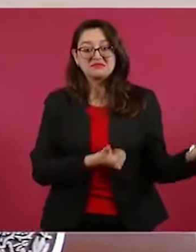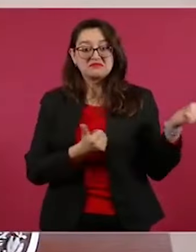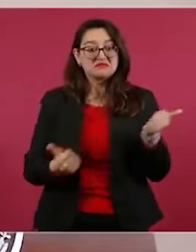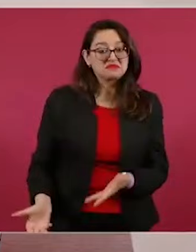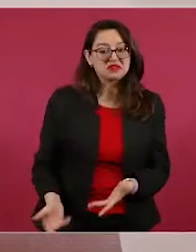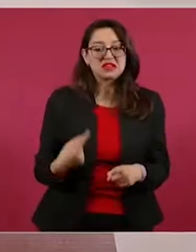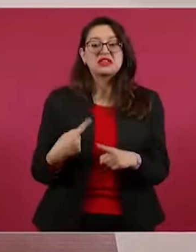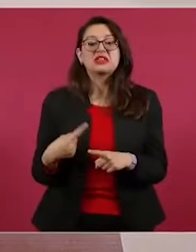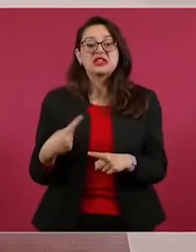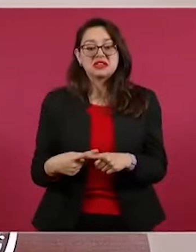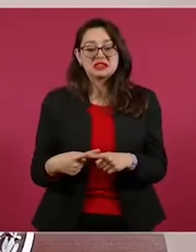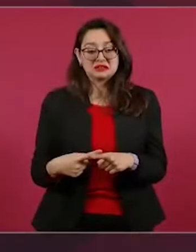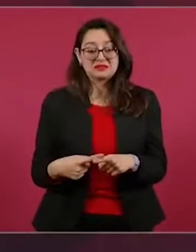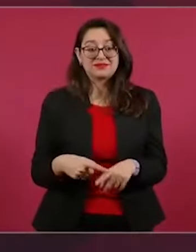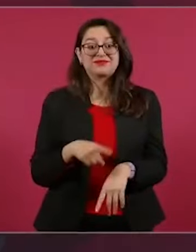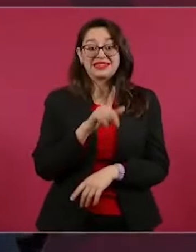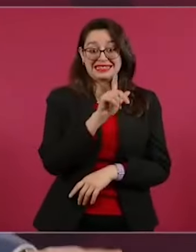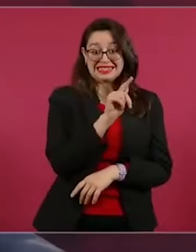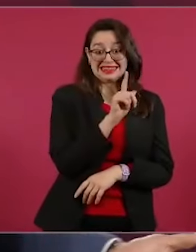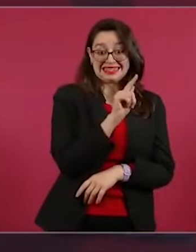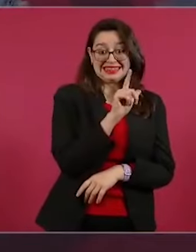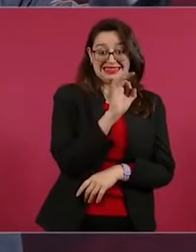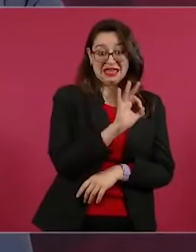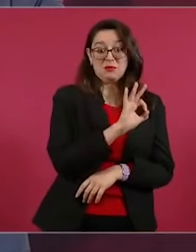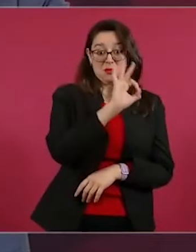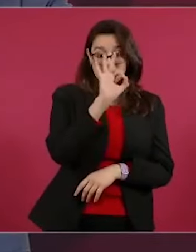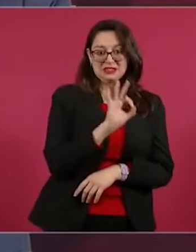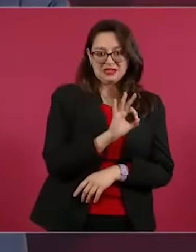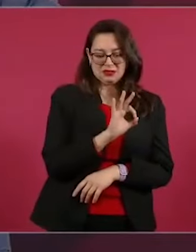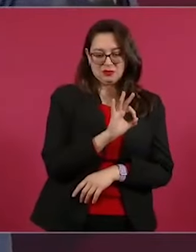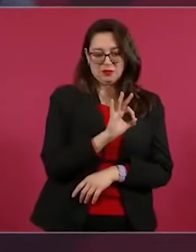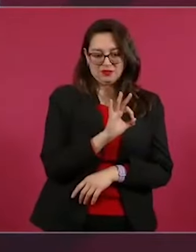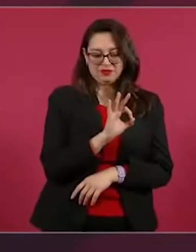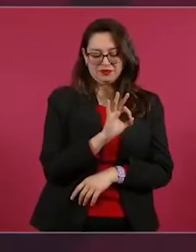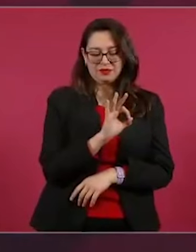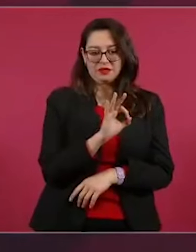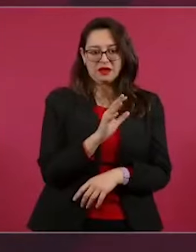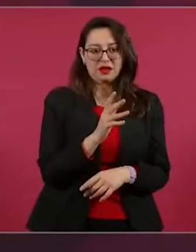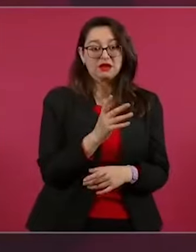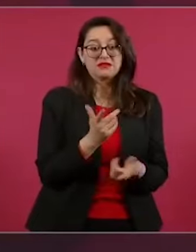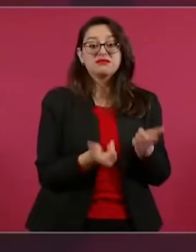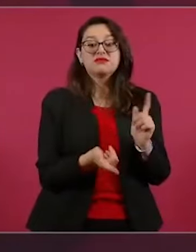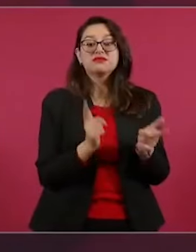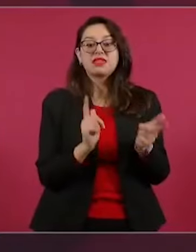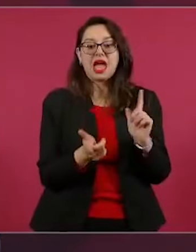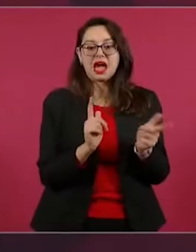De Estados Unidos el 70, pero de ese 70 de Estados Unidos, la mitad de Texas.